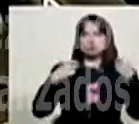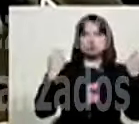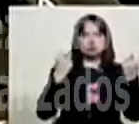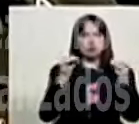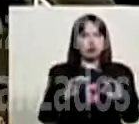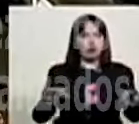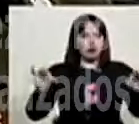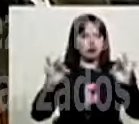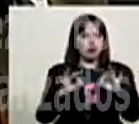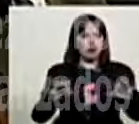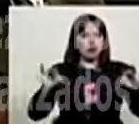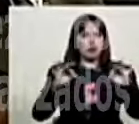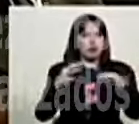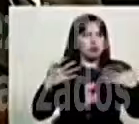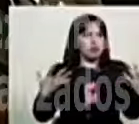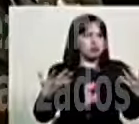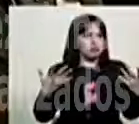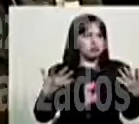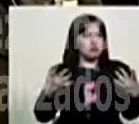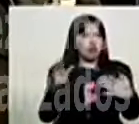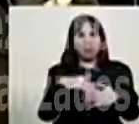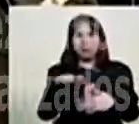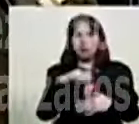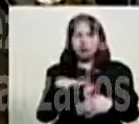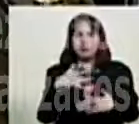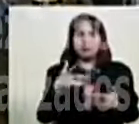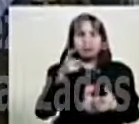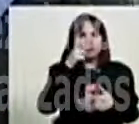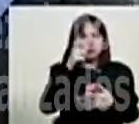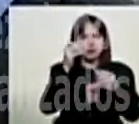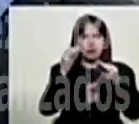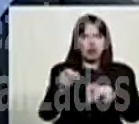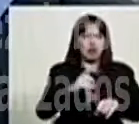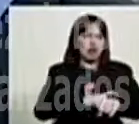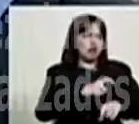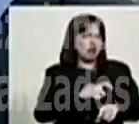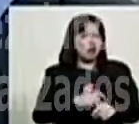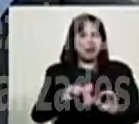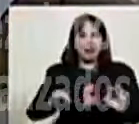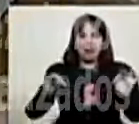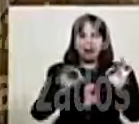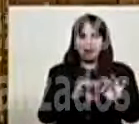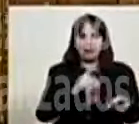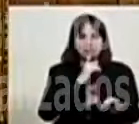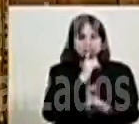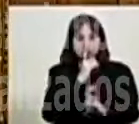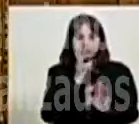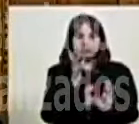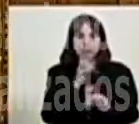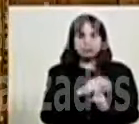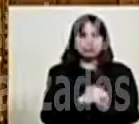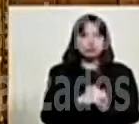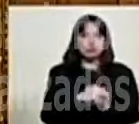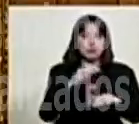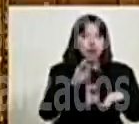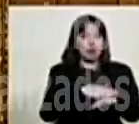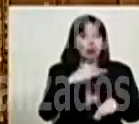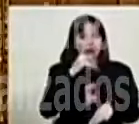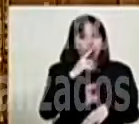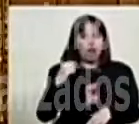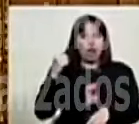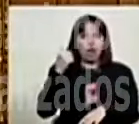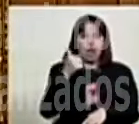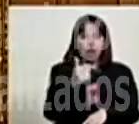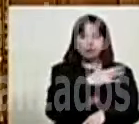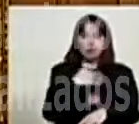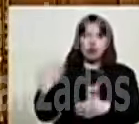No, por medidas de seguridad, no anunciamos dónde vamos a estar, a qué hora, de qué forma. Bueno, porque desde hace muchos